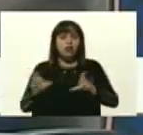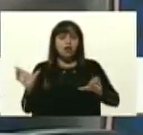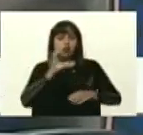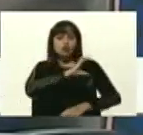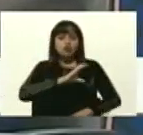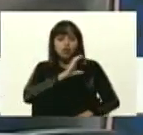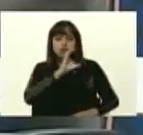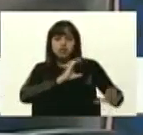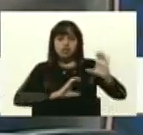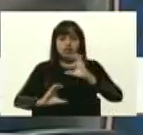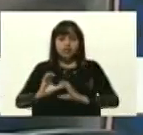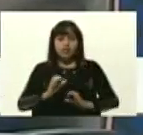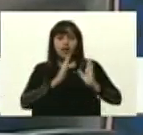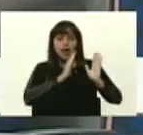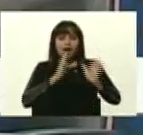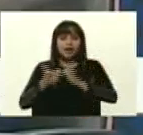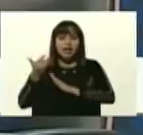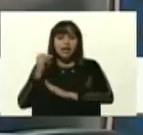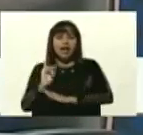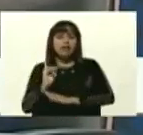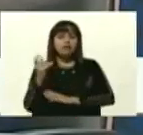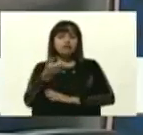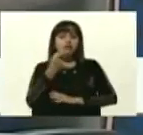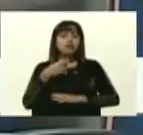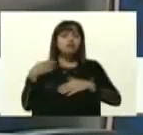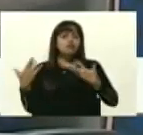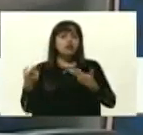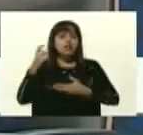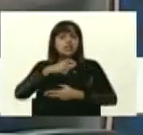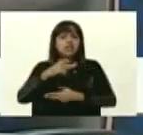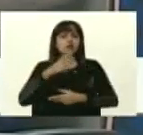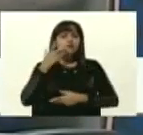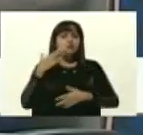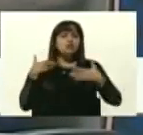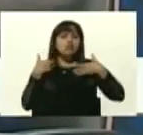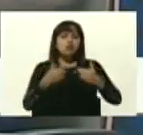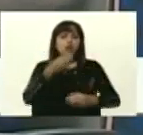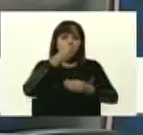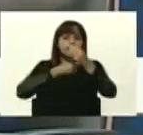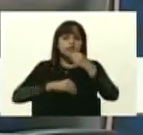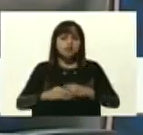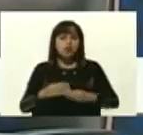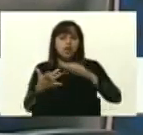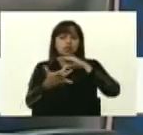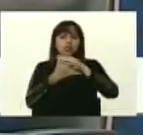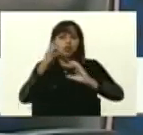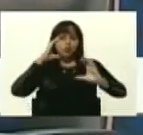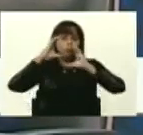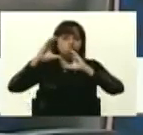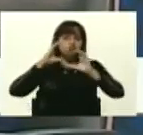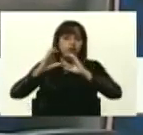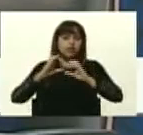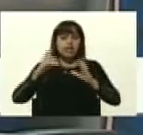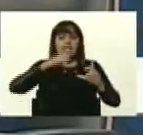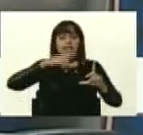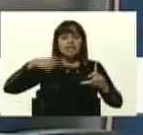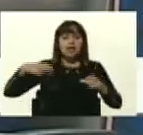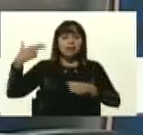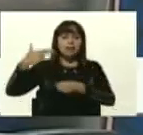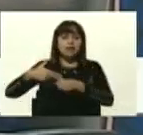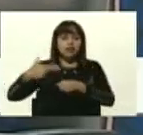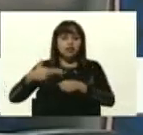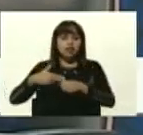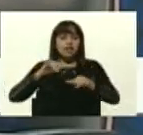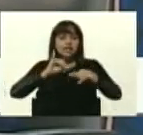prioritarias que están definidas en nuestras necesidades, como ha sido la salud, la alimentación, las telecomunicaciones, energía, petróleo,